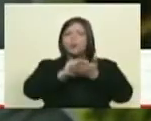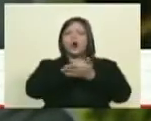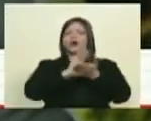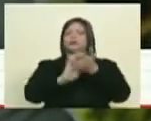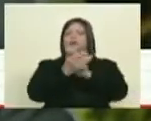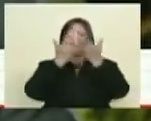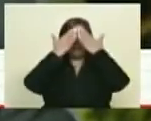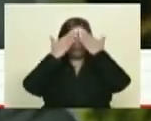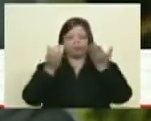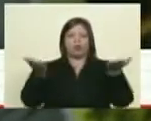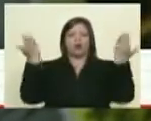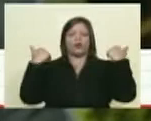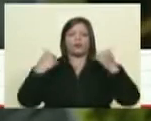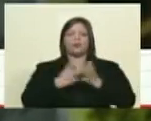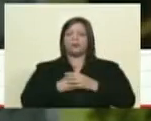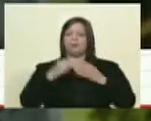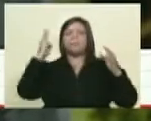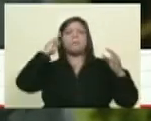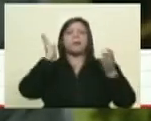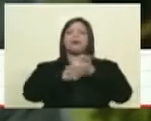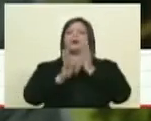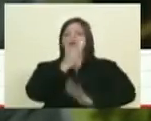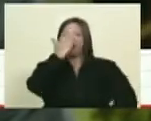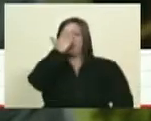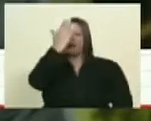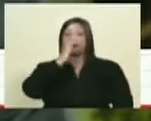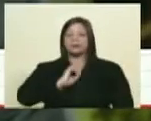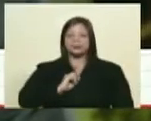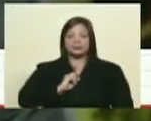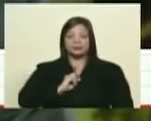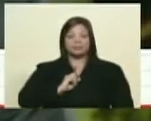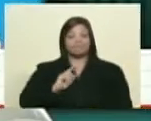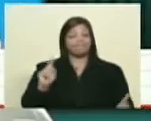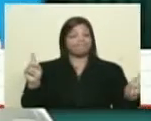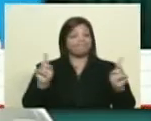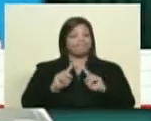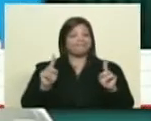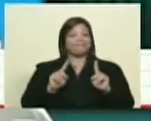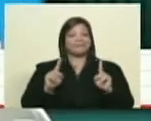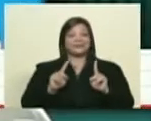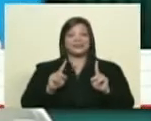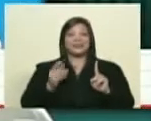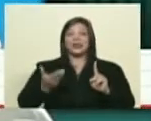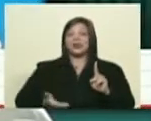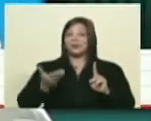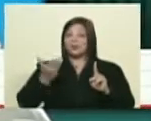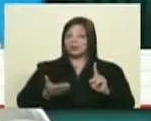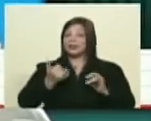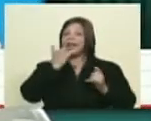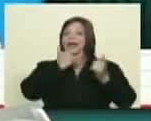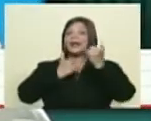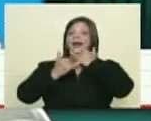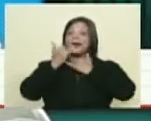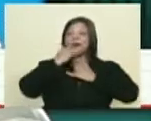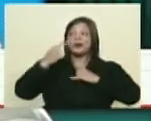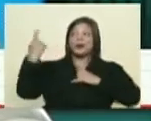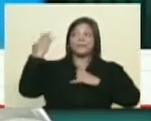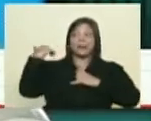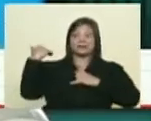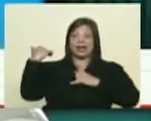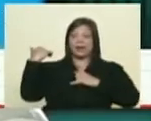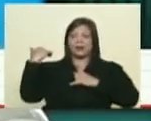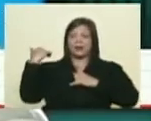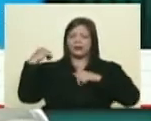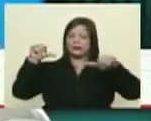olvidarnos de la historia de la memoria y mirar eso solo hacia adelante yo creo que es muy importante haber visto cuáles son los errores del pasado haber visto cuáles son las